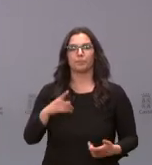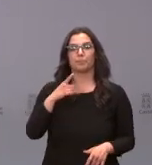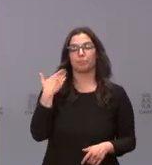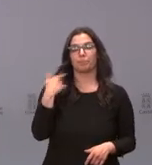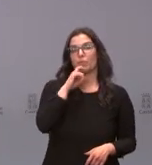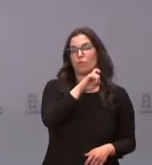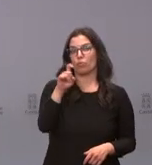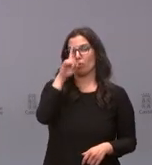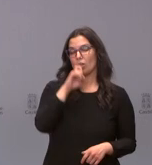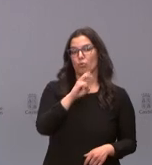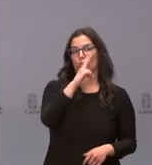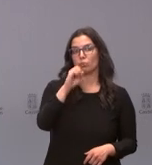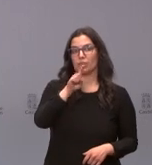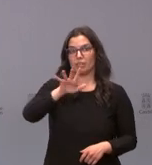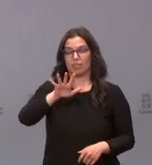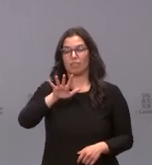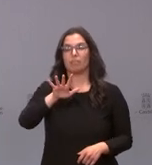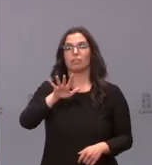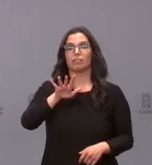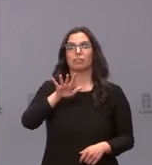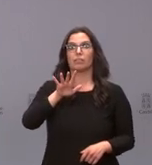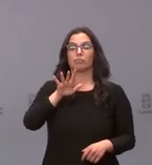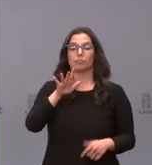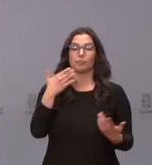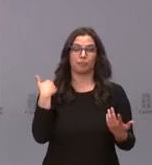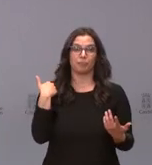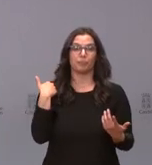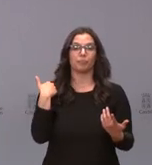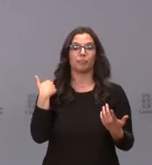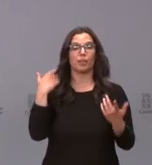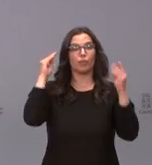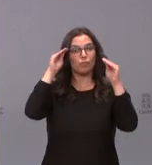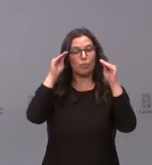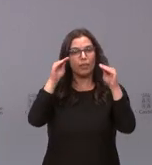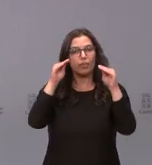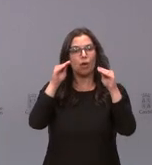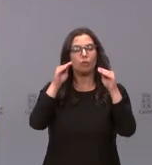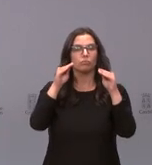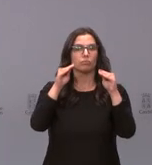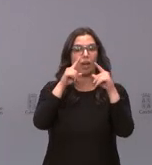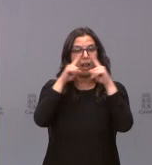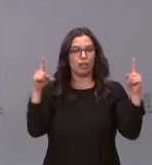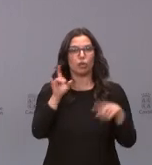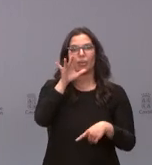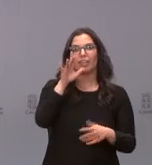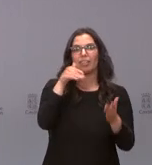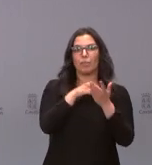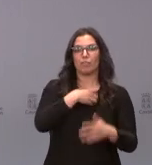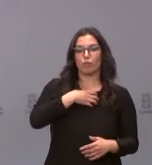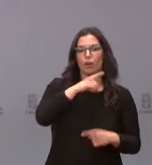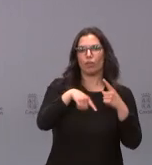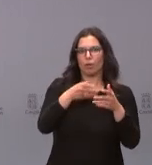2015 y pasó de formar a 15.000 empleados públicos del año a 28